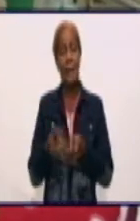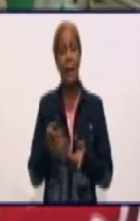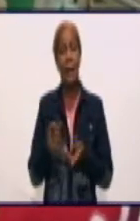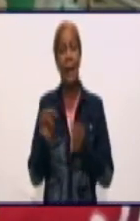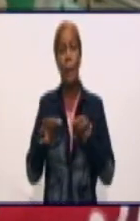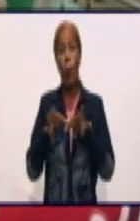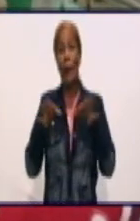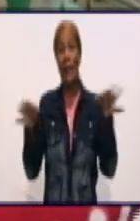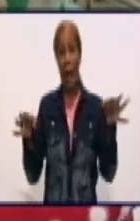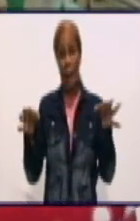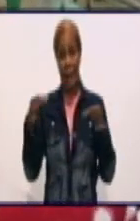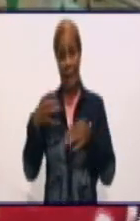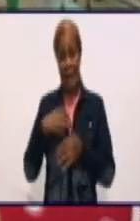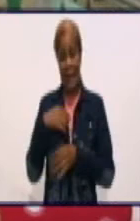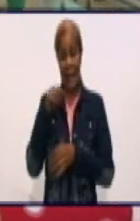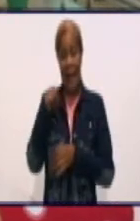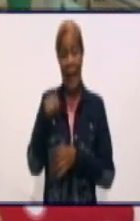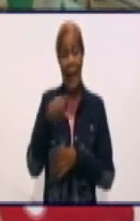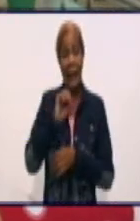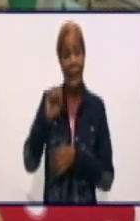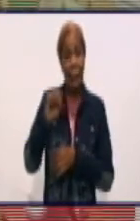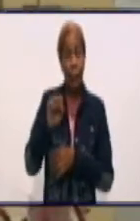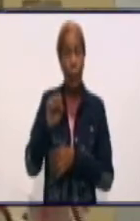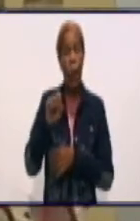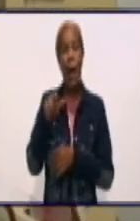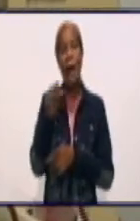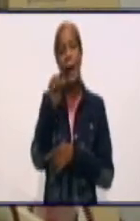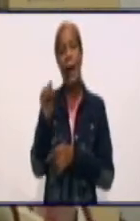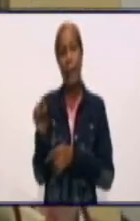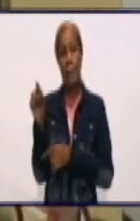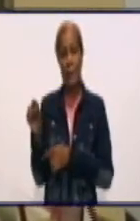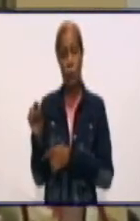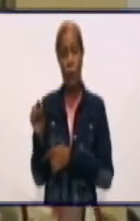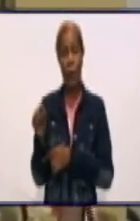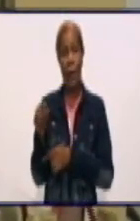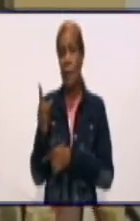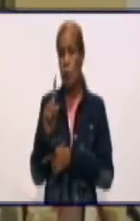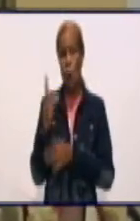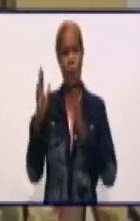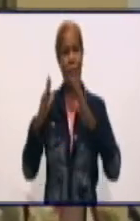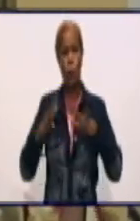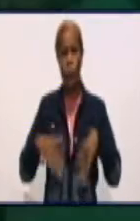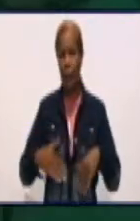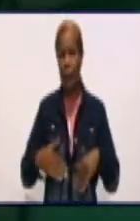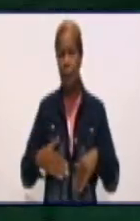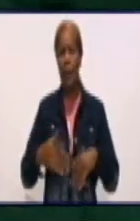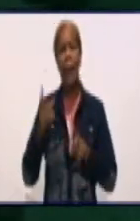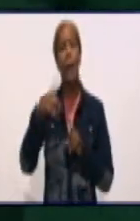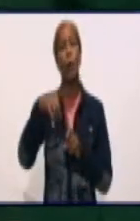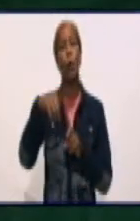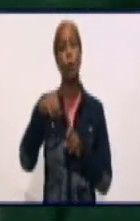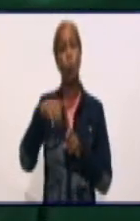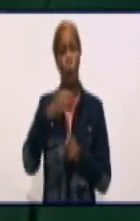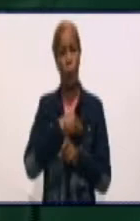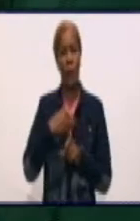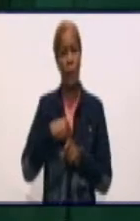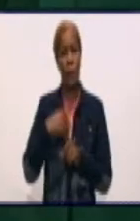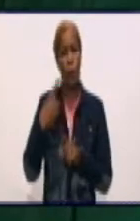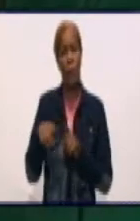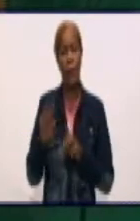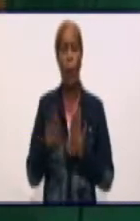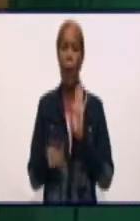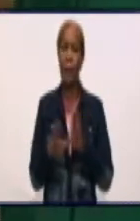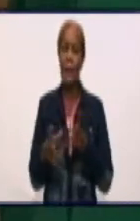el tiempo y hay que estar haciendo reajuste. No se suspende la consulta, pero por ejemplo se unen dos o tres policlínicos en uno,